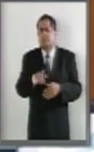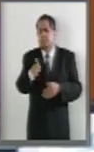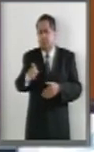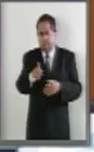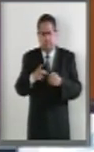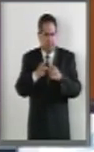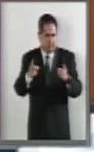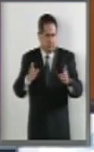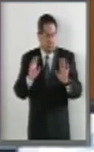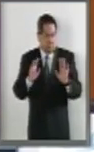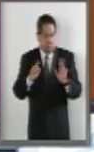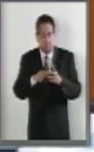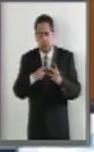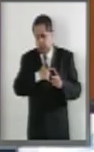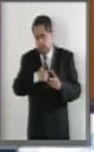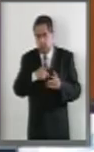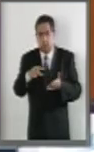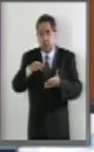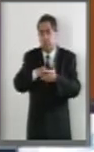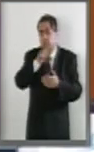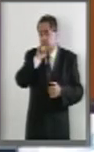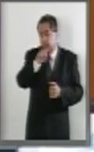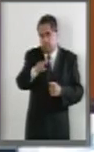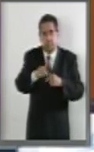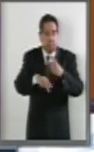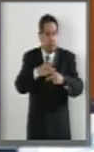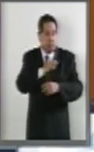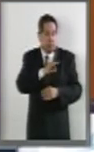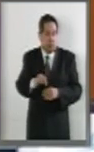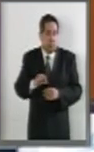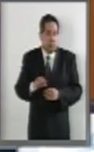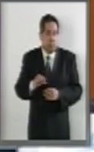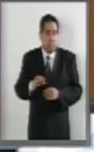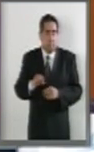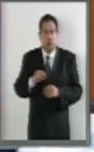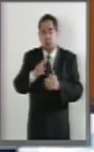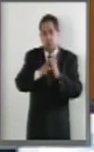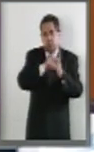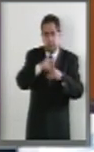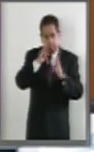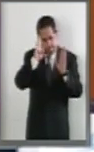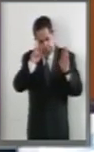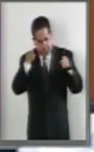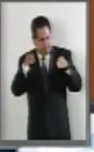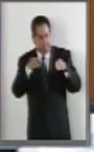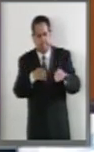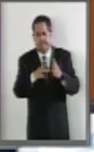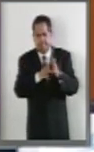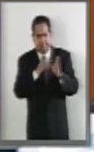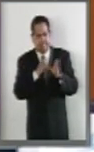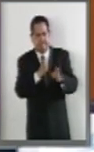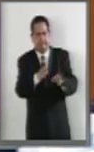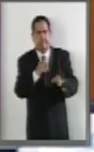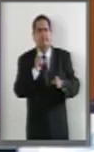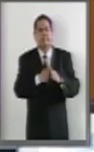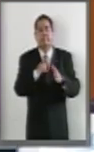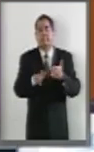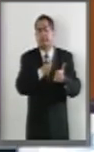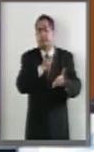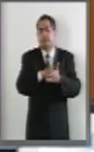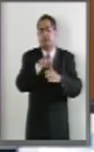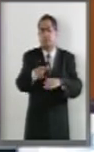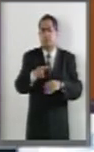Sustentable. A mí me gustaría también que pudiéramos reenfocar nuestra dirección hacia la Ley de